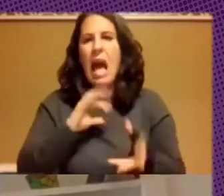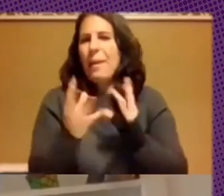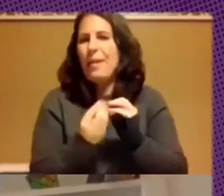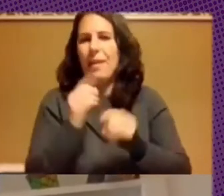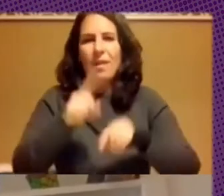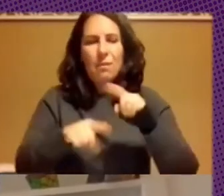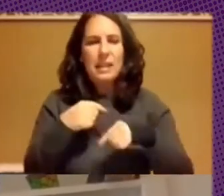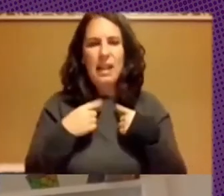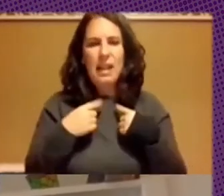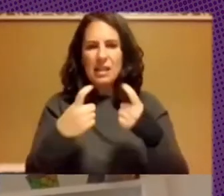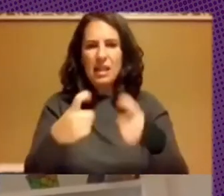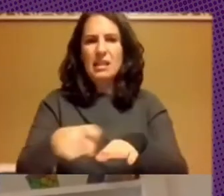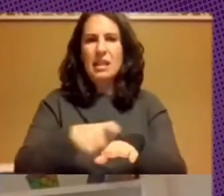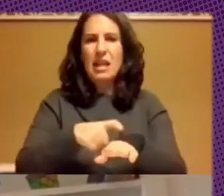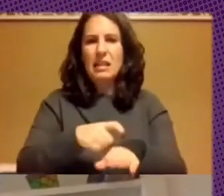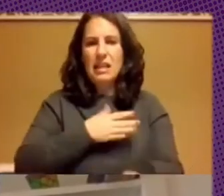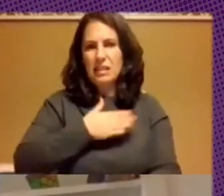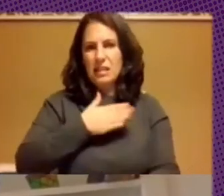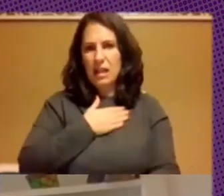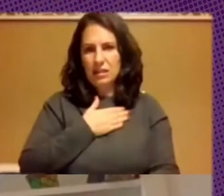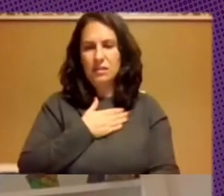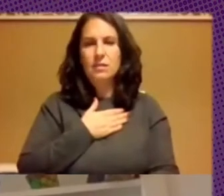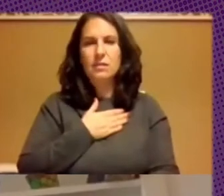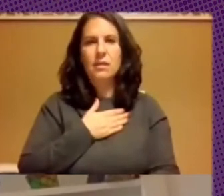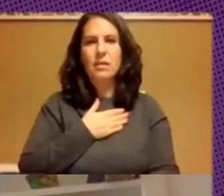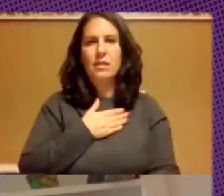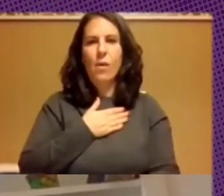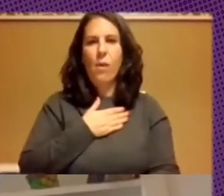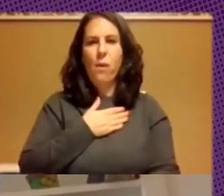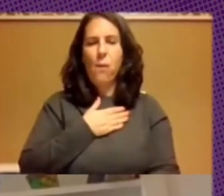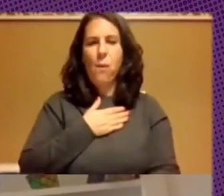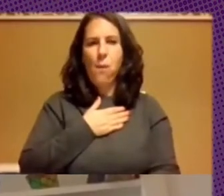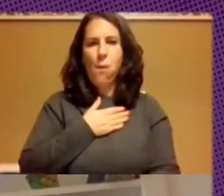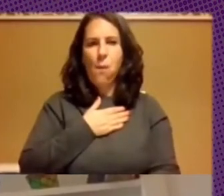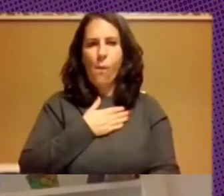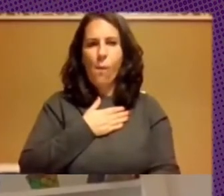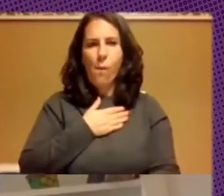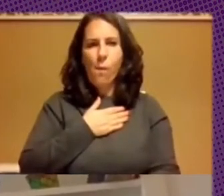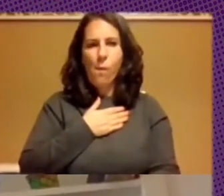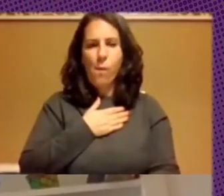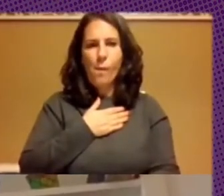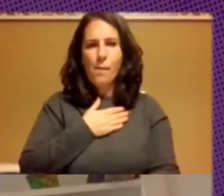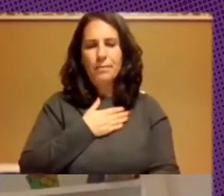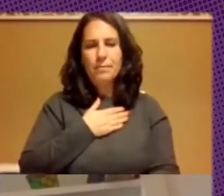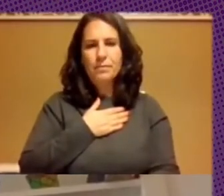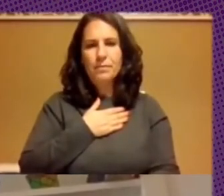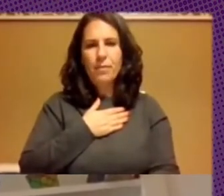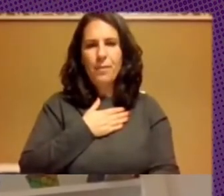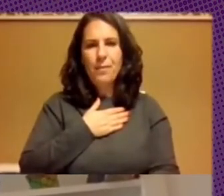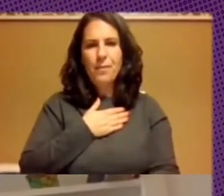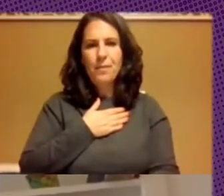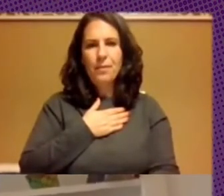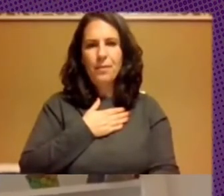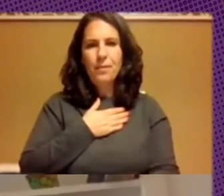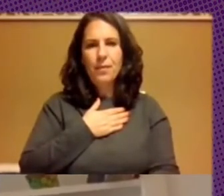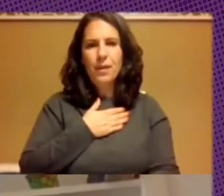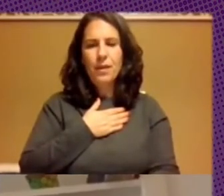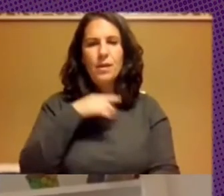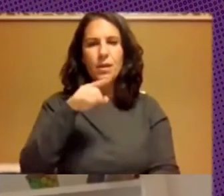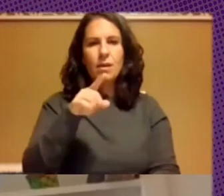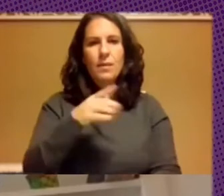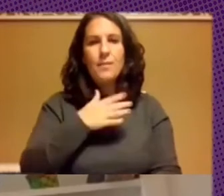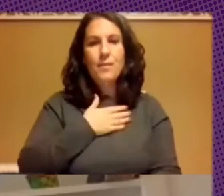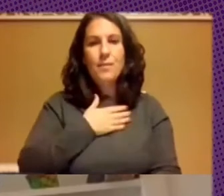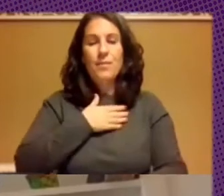necesidades y características que teníamos nosotros cabe aclarar que el desarrollo fue hecho de cero